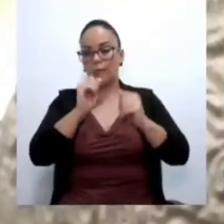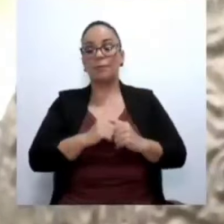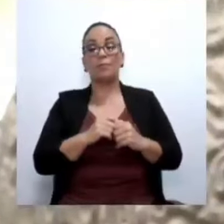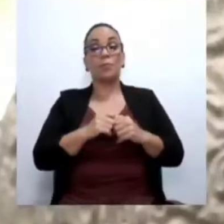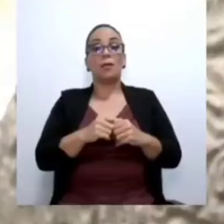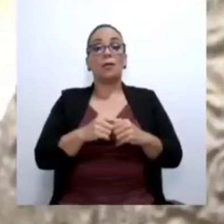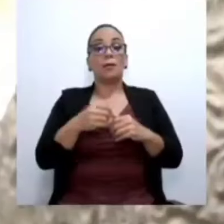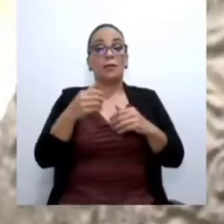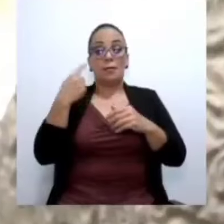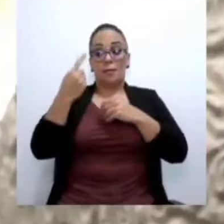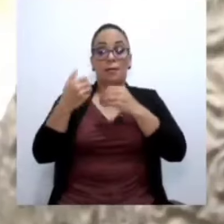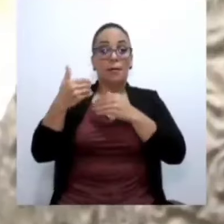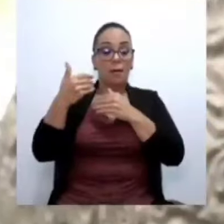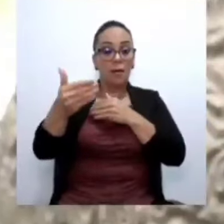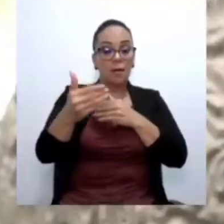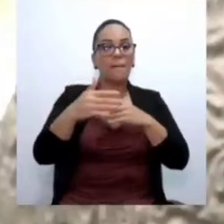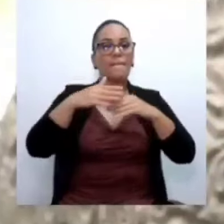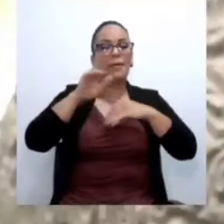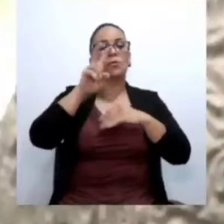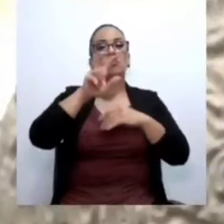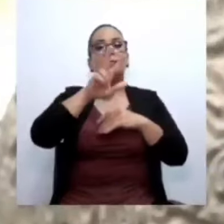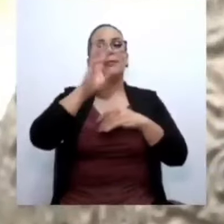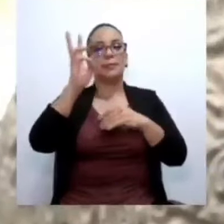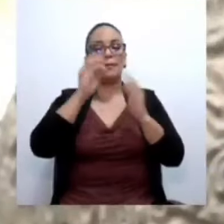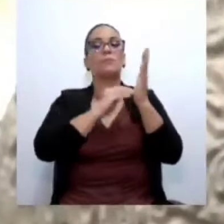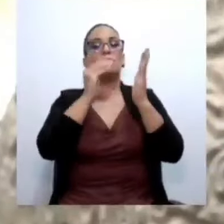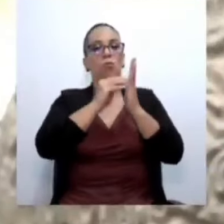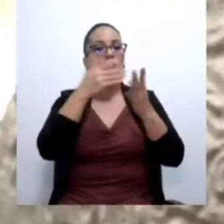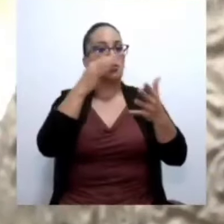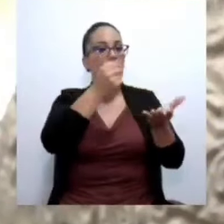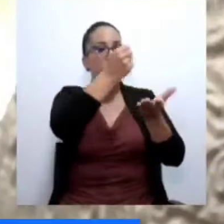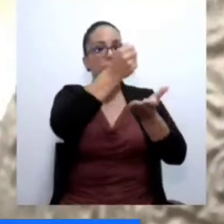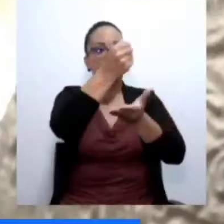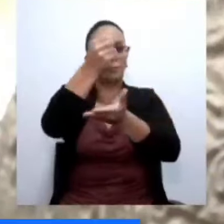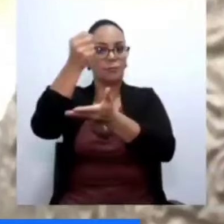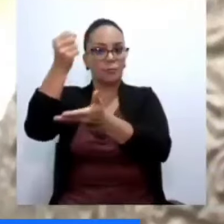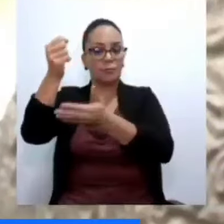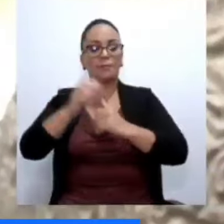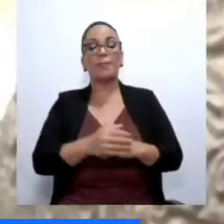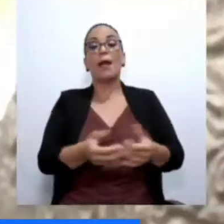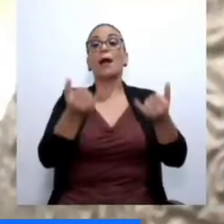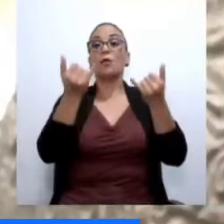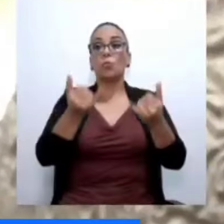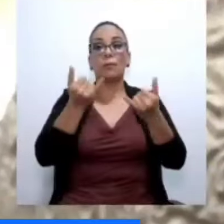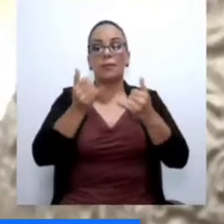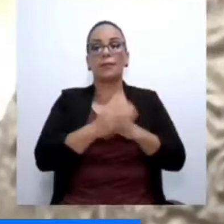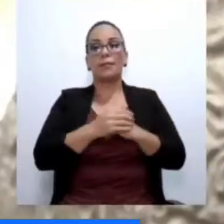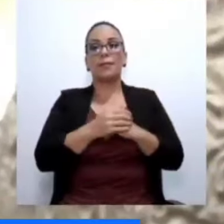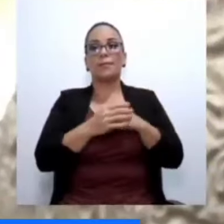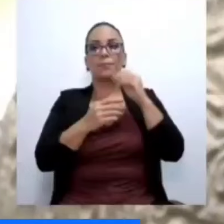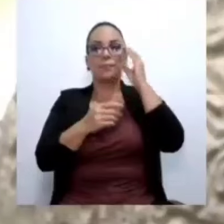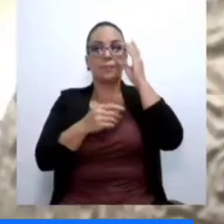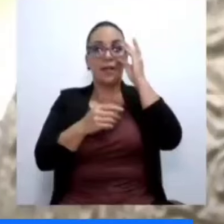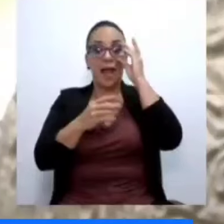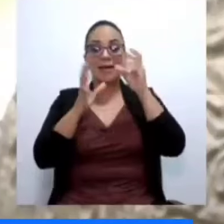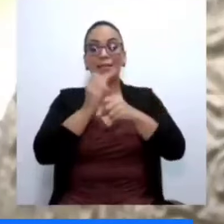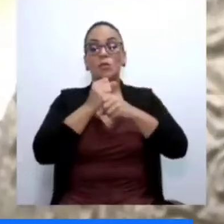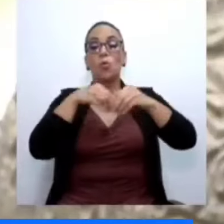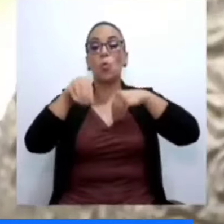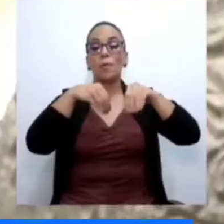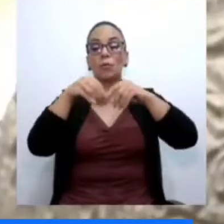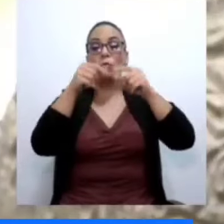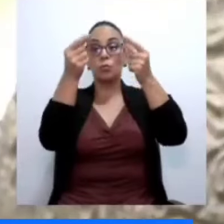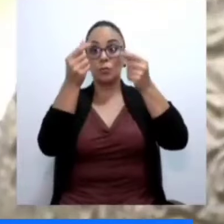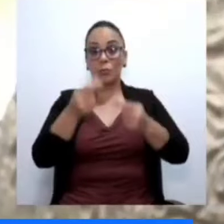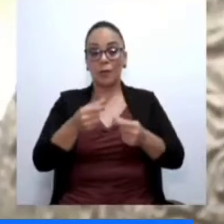de 236 millones han sido asignados. Actualmente, se están realizando movimientos presupuestarios